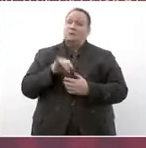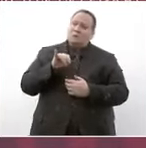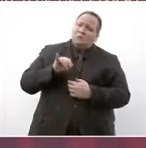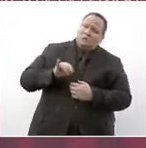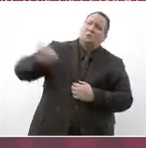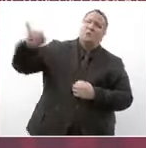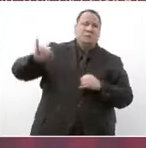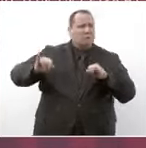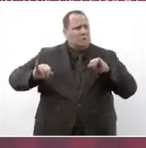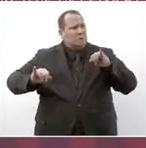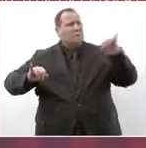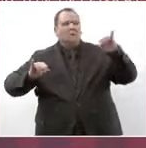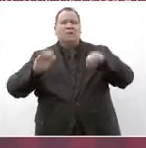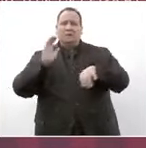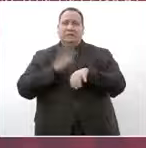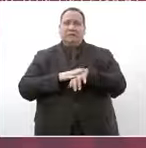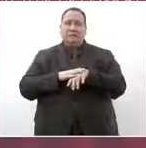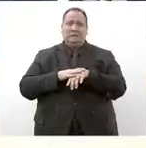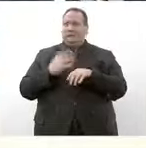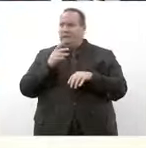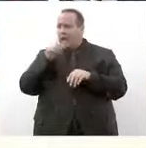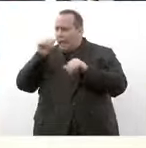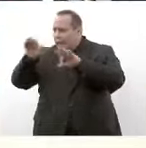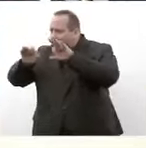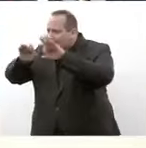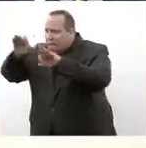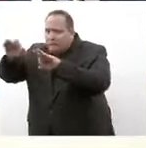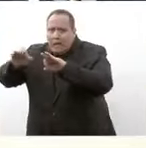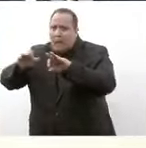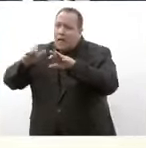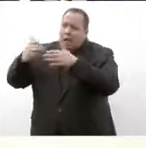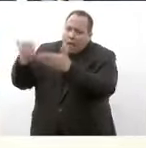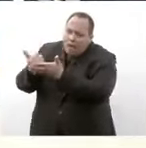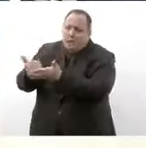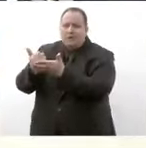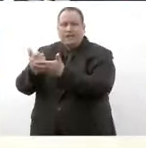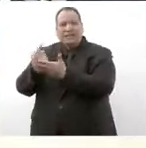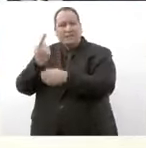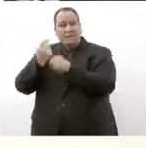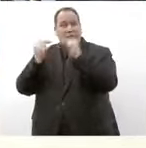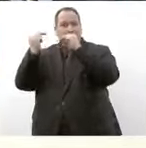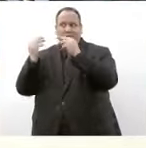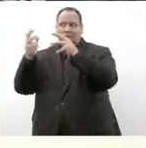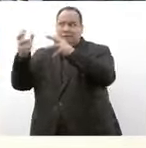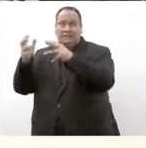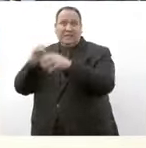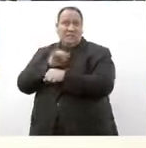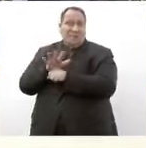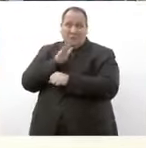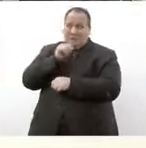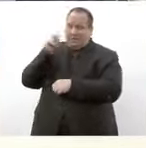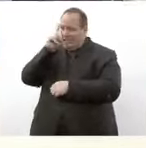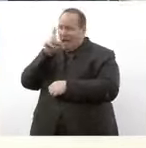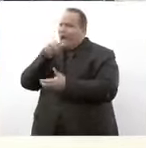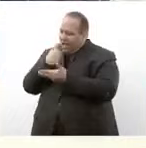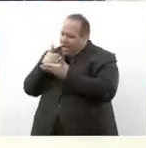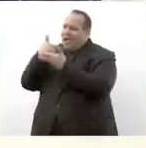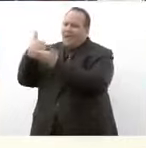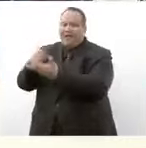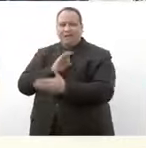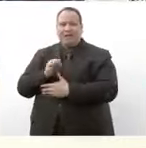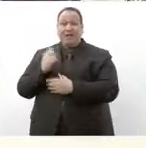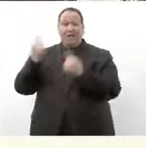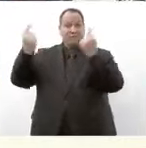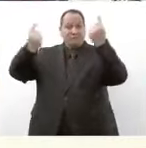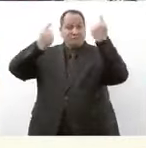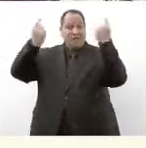remotos donde llegar con atención y consultorios de primer nivel son muy importantes y estas cinco